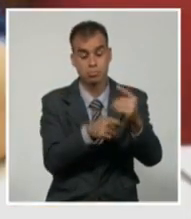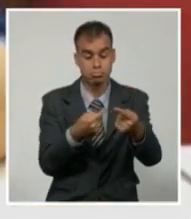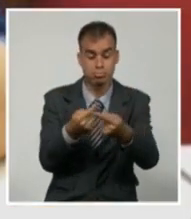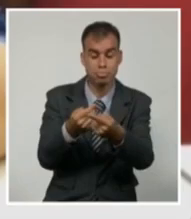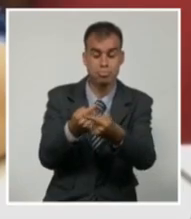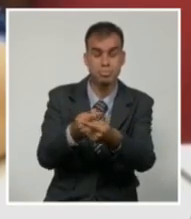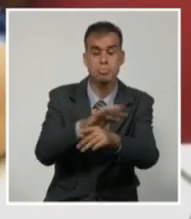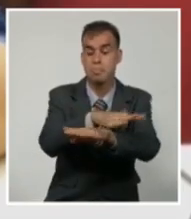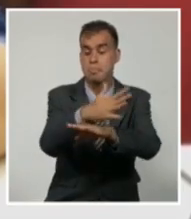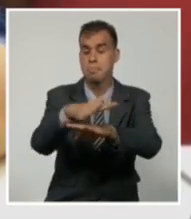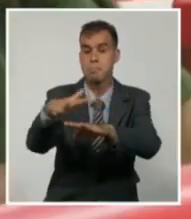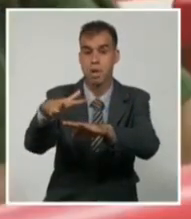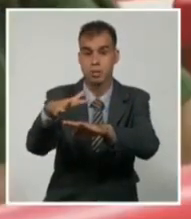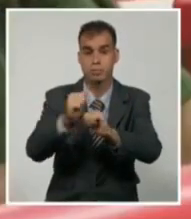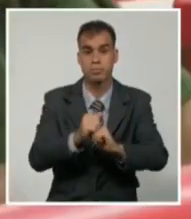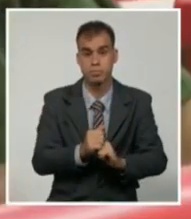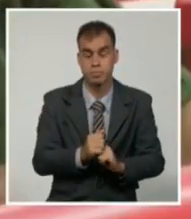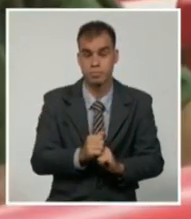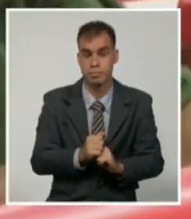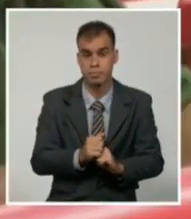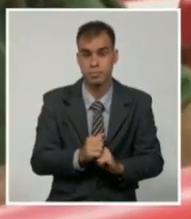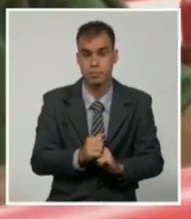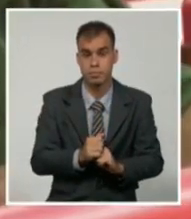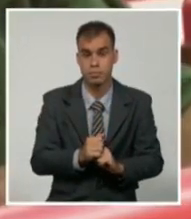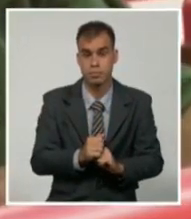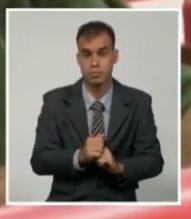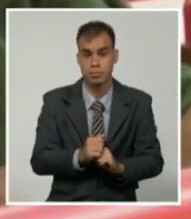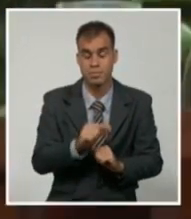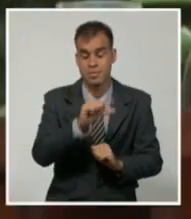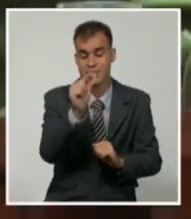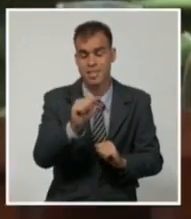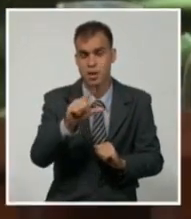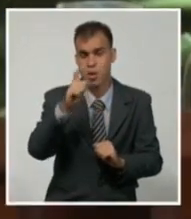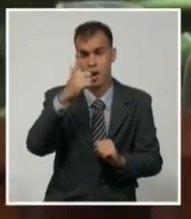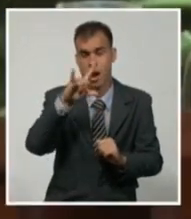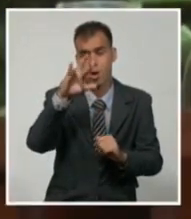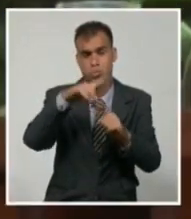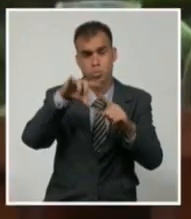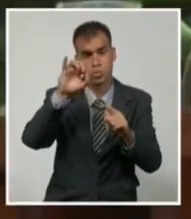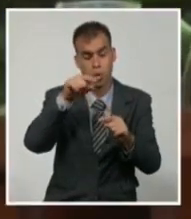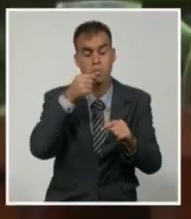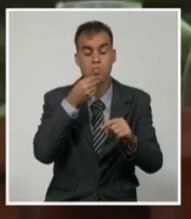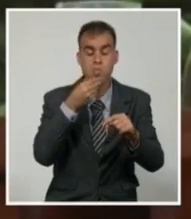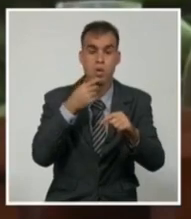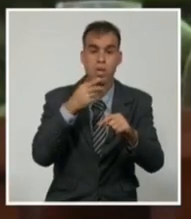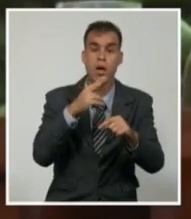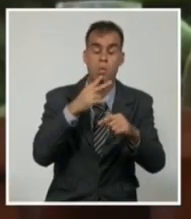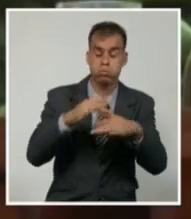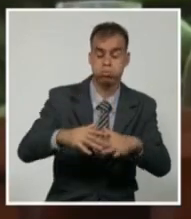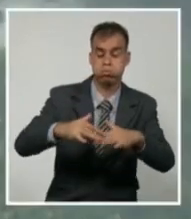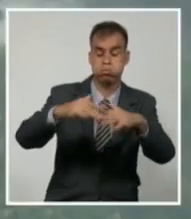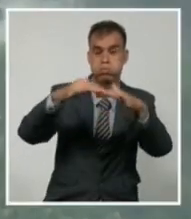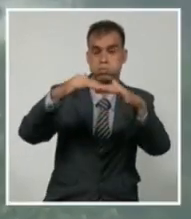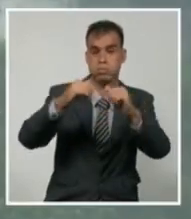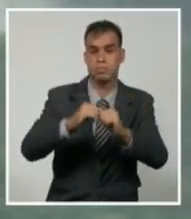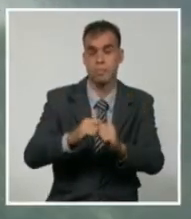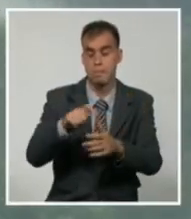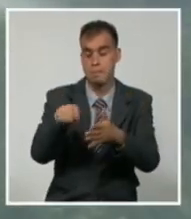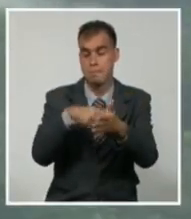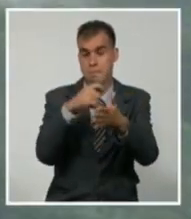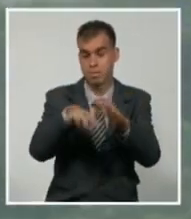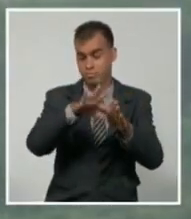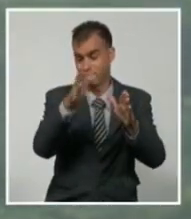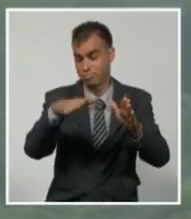bajas desde Cabo Cruz hasta Río Cauto, donde se prevén penetraciones del mar. También se alertó a los municipios del plan turquino por las